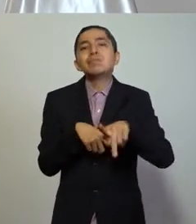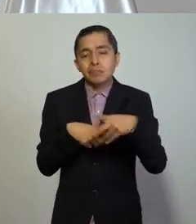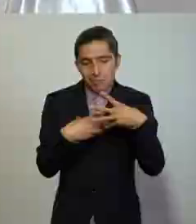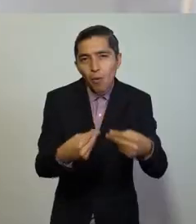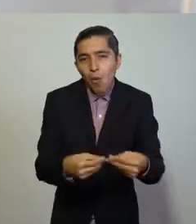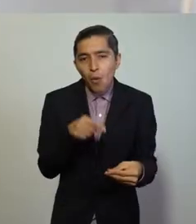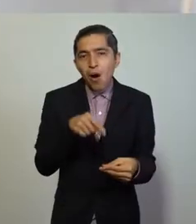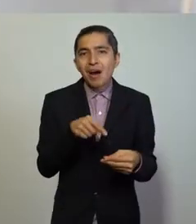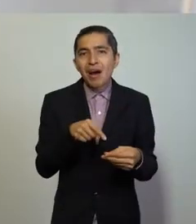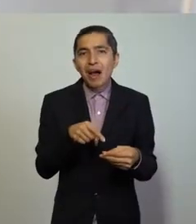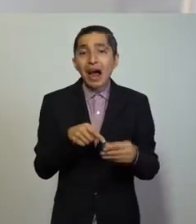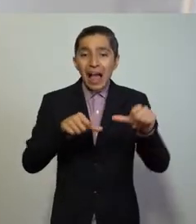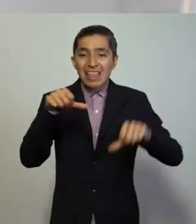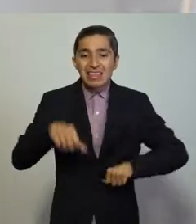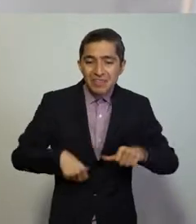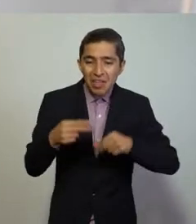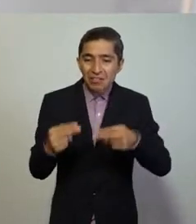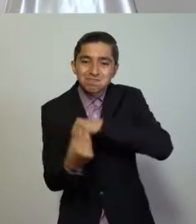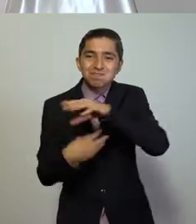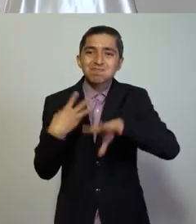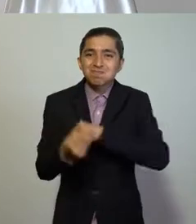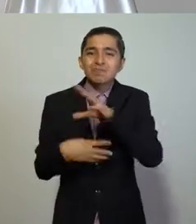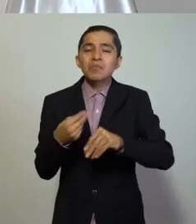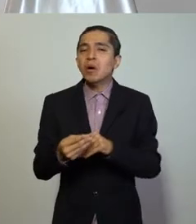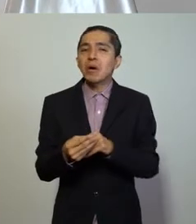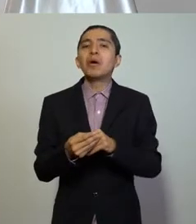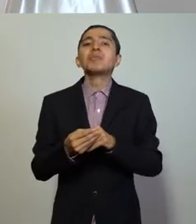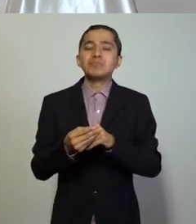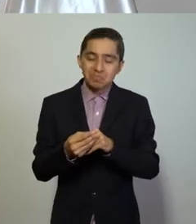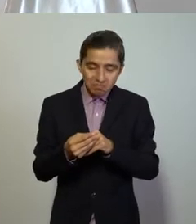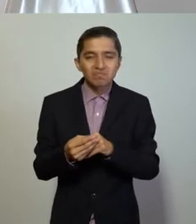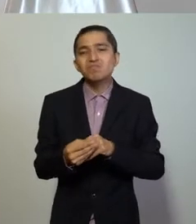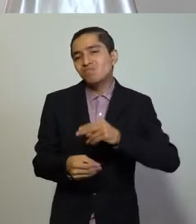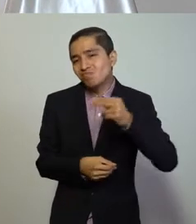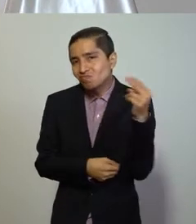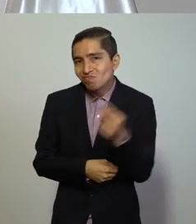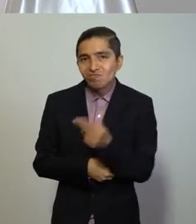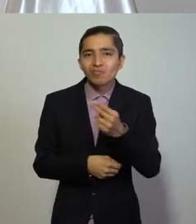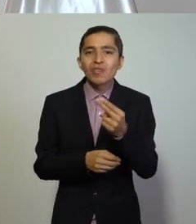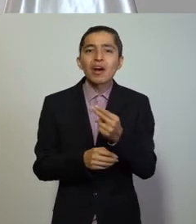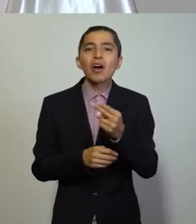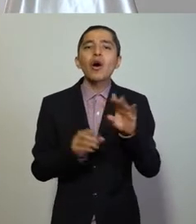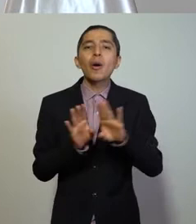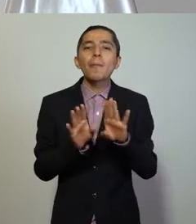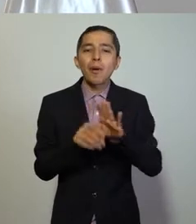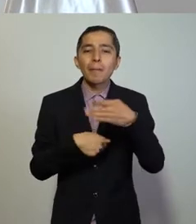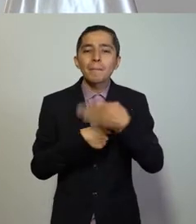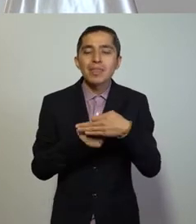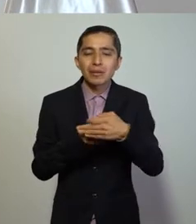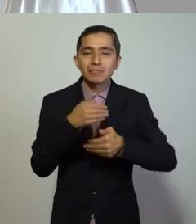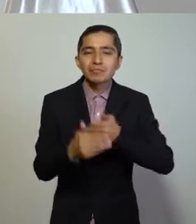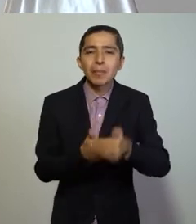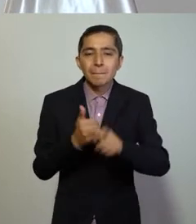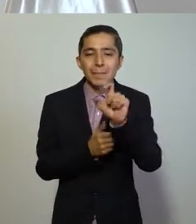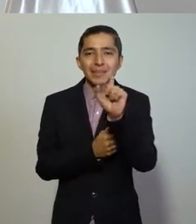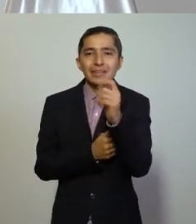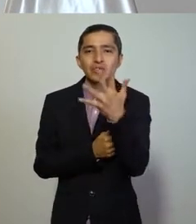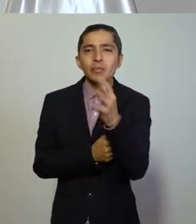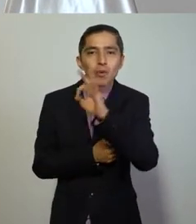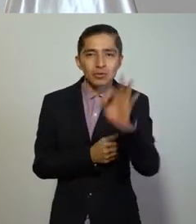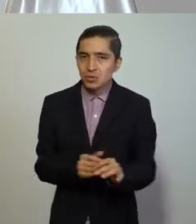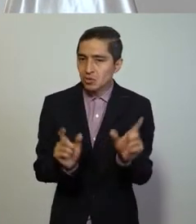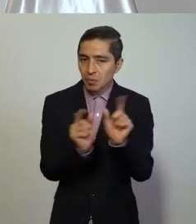contagio y las actividades comerciales prestarán servicio de forma intermitente a un 25